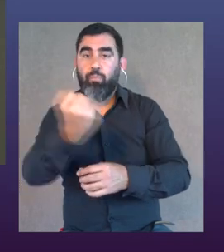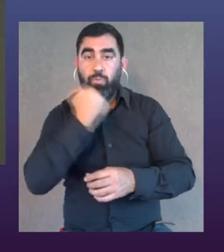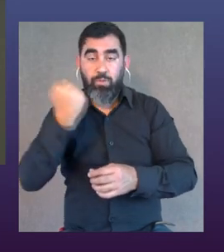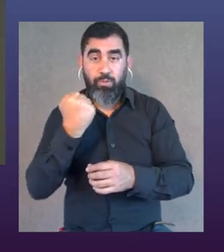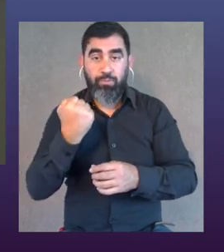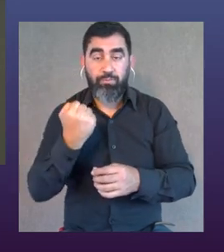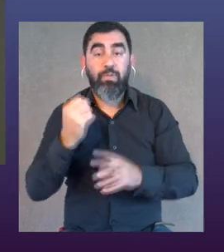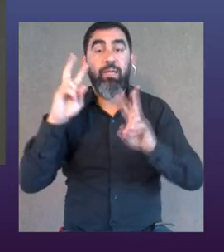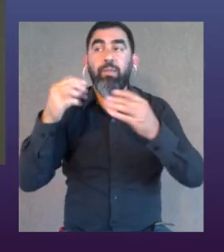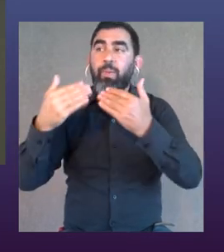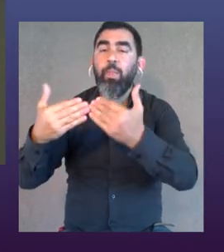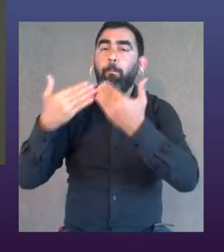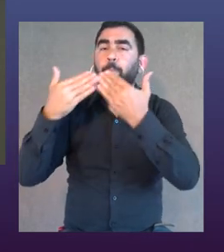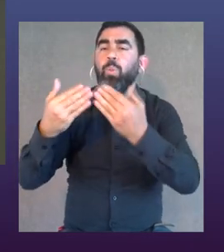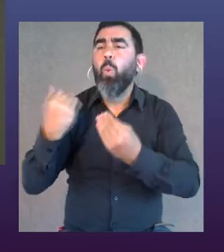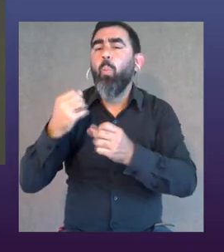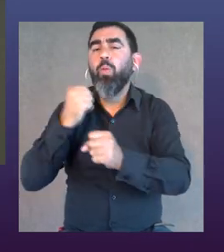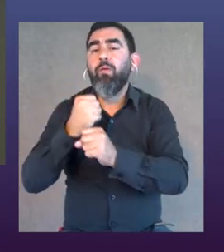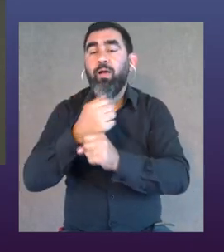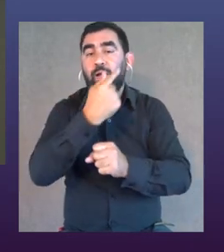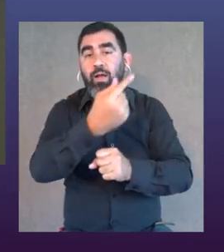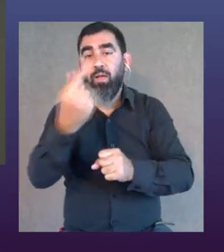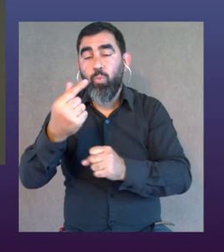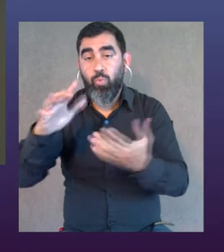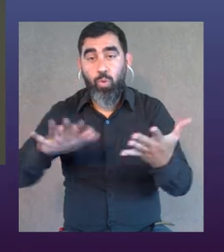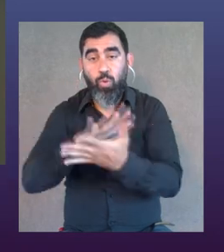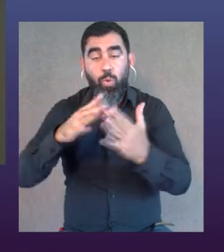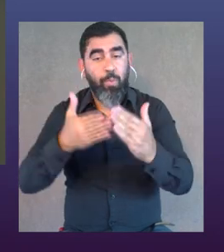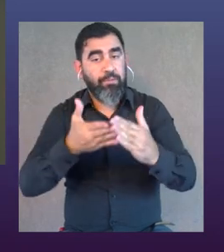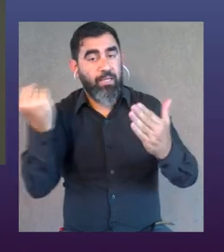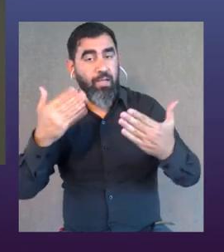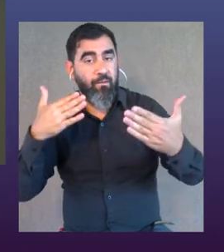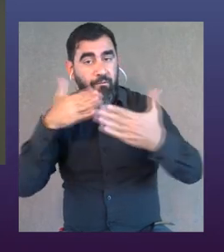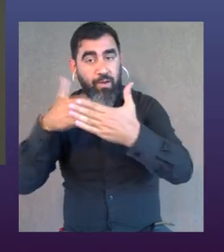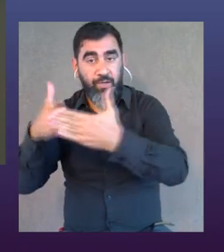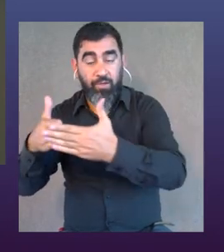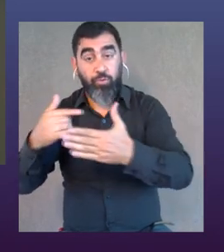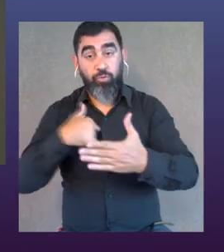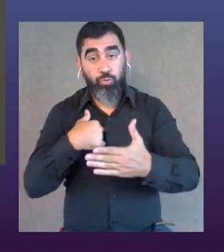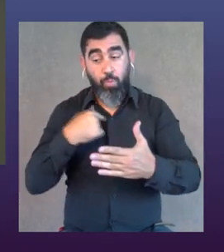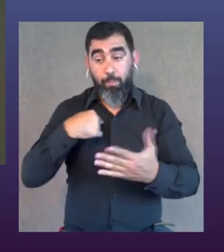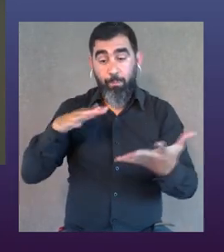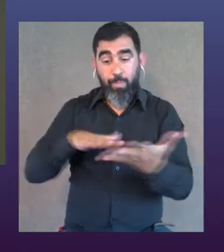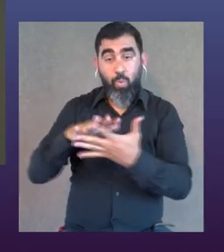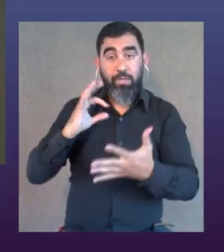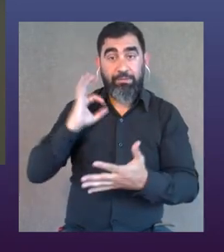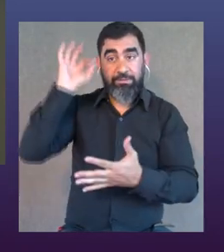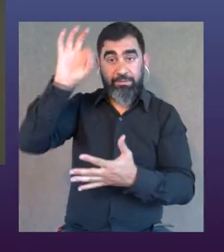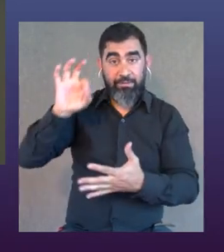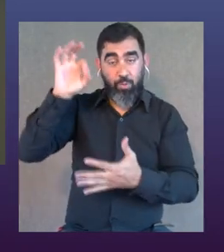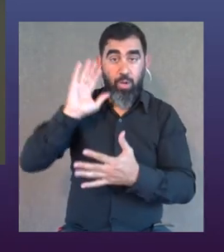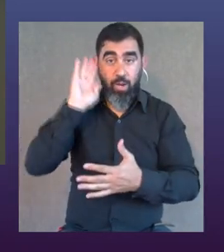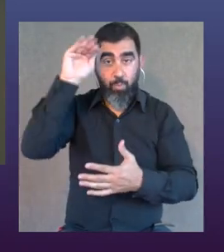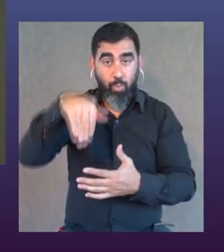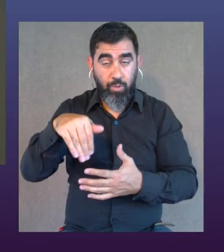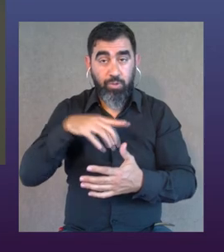que es bien importante en relación a la pregunta cómo trabaja cada una desde su lugar para derribar barreras, yo desde mi lugar